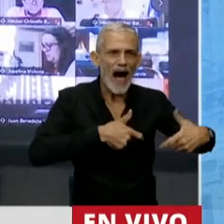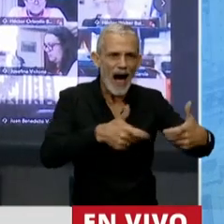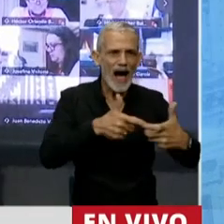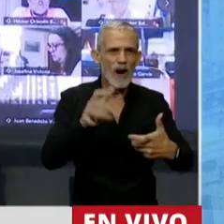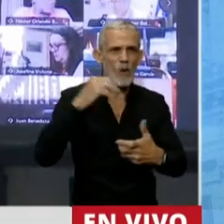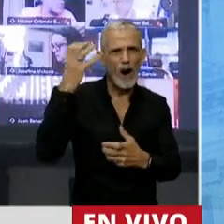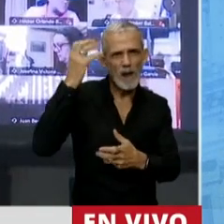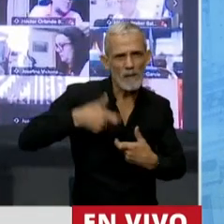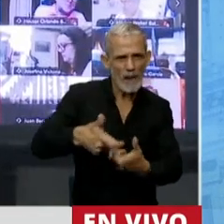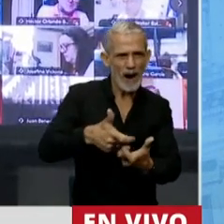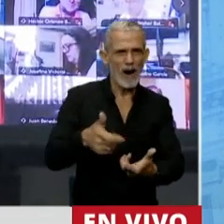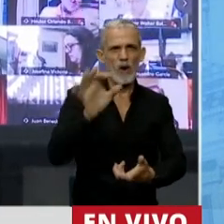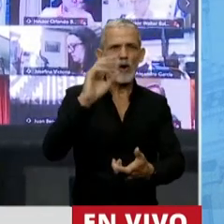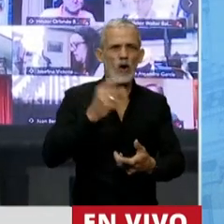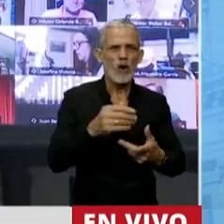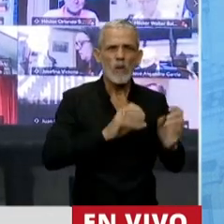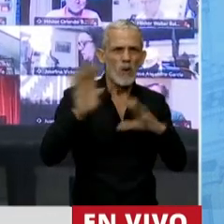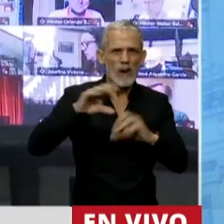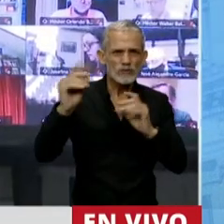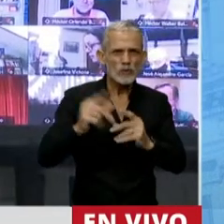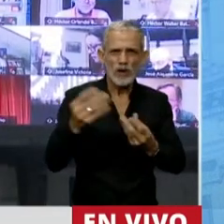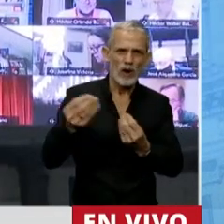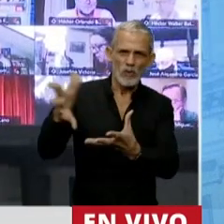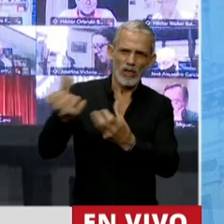y sanamiento, o la gestión de residuos.